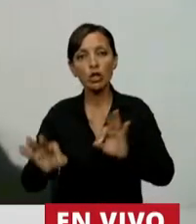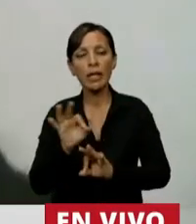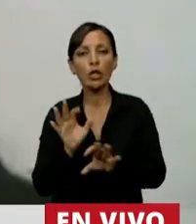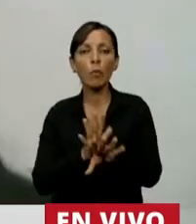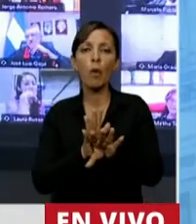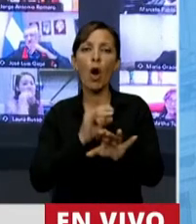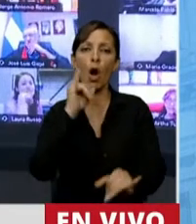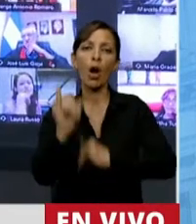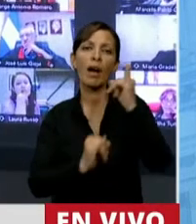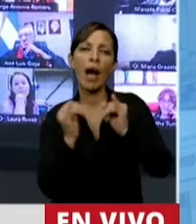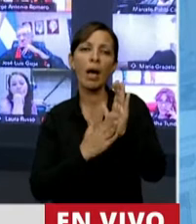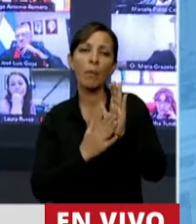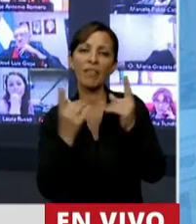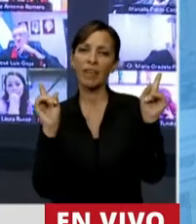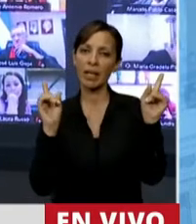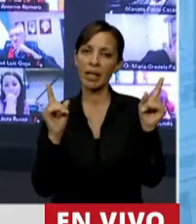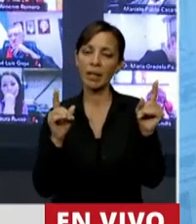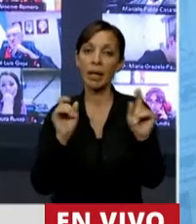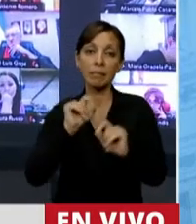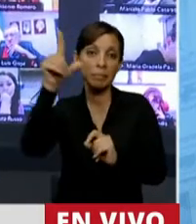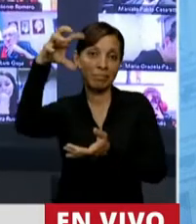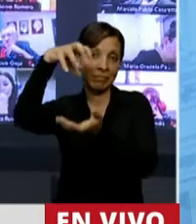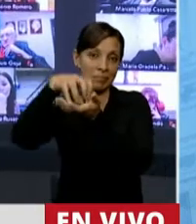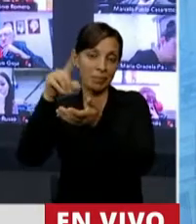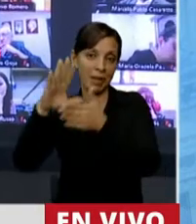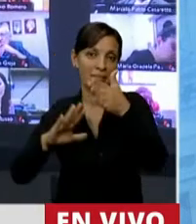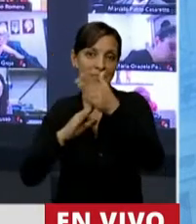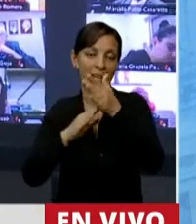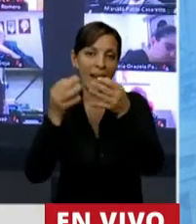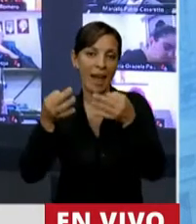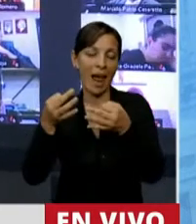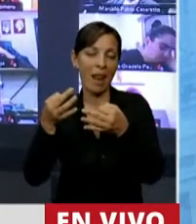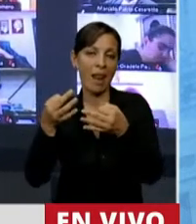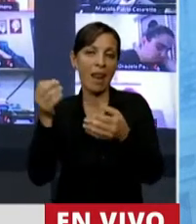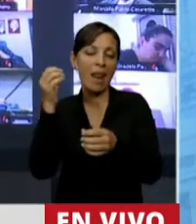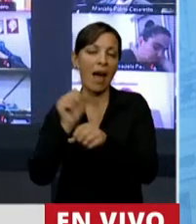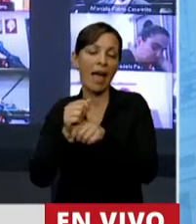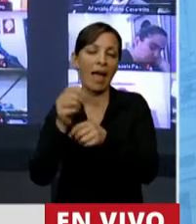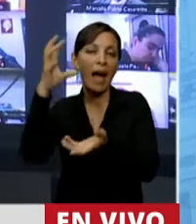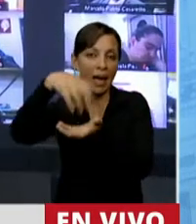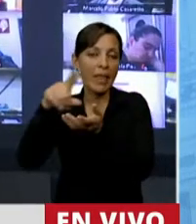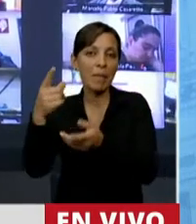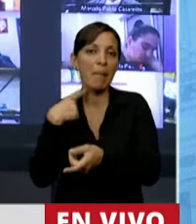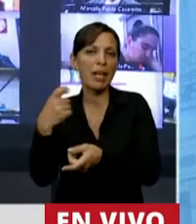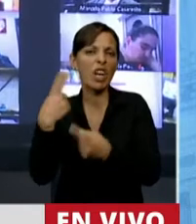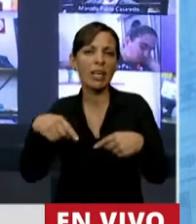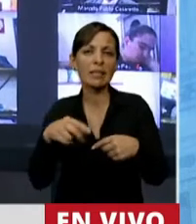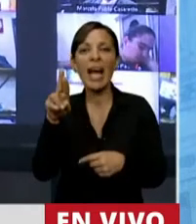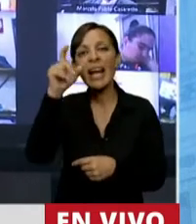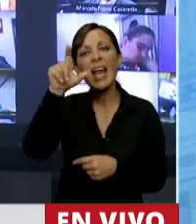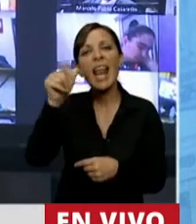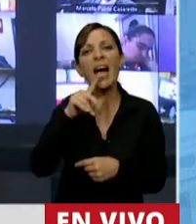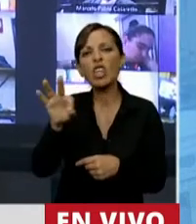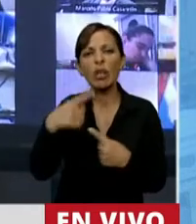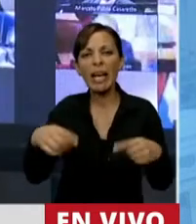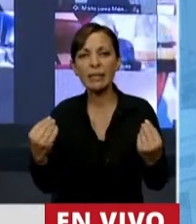relato. Y según la Real Academia Española, relato refiere a un suceso falso de pura invención.